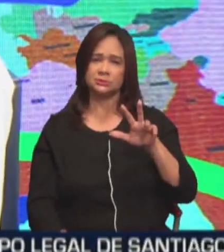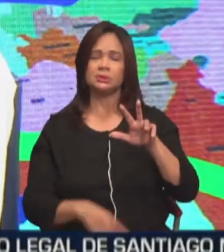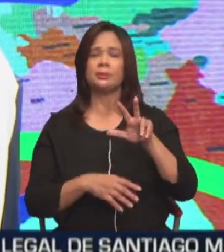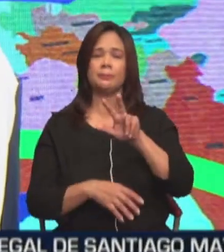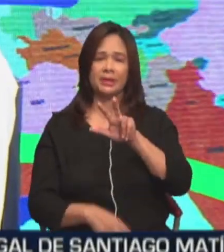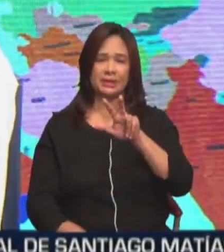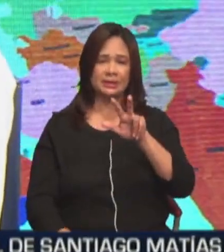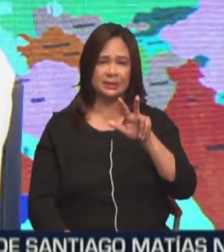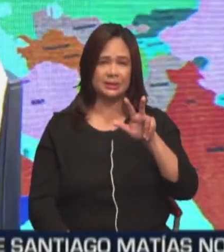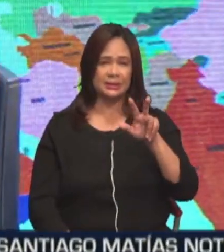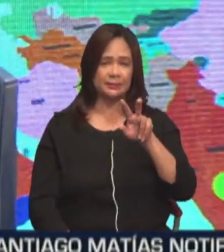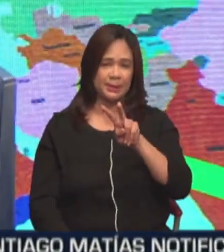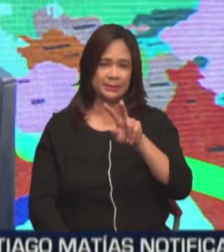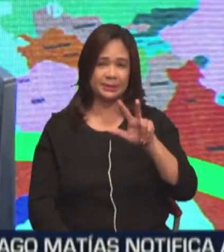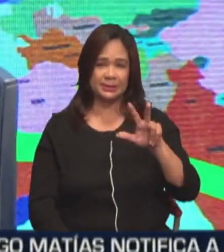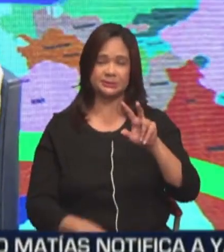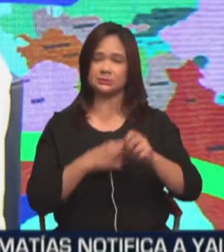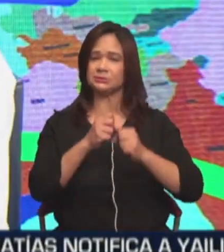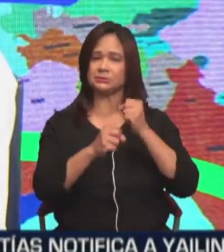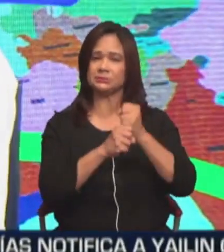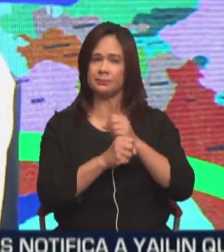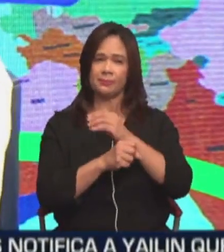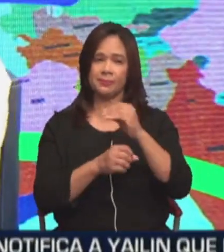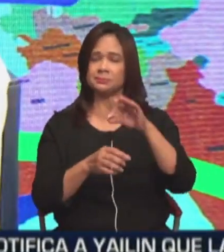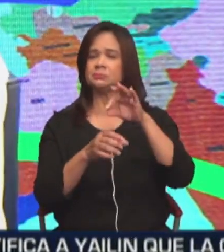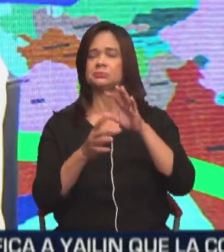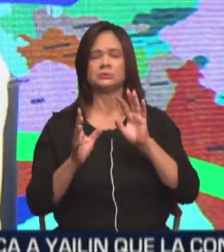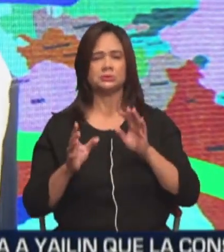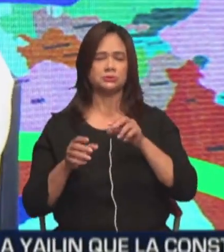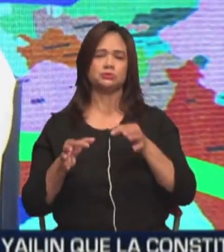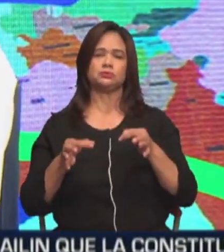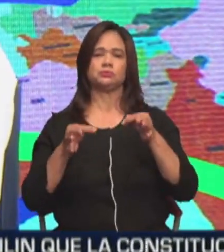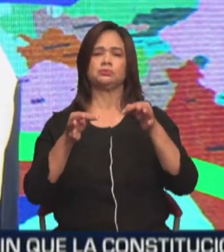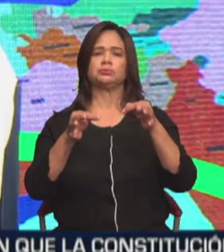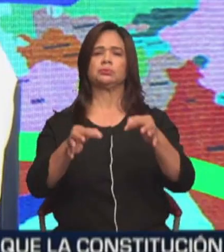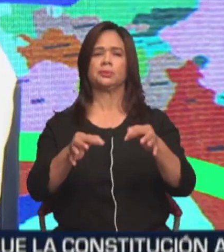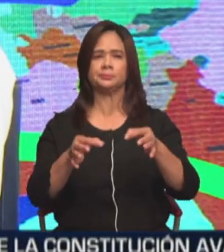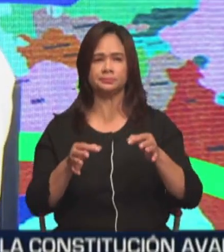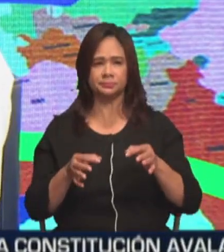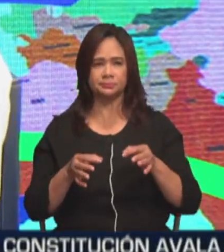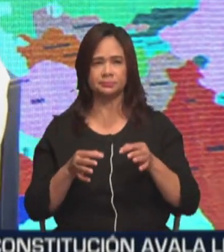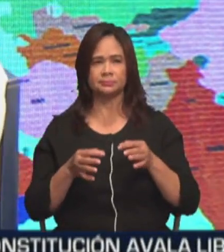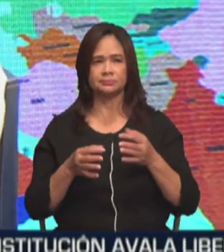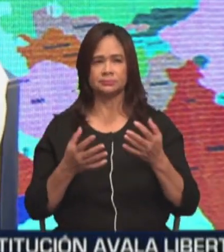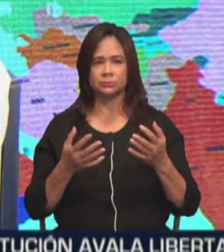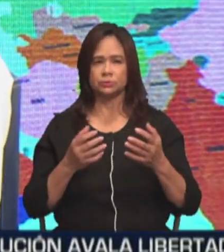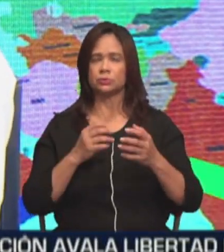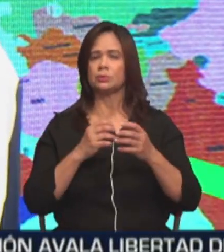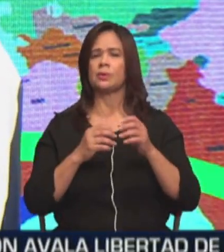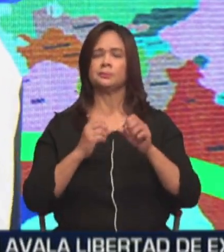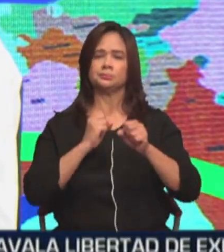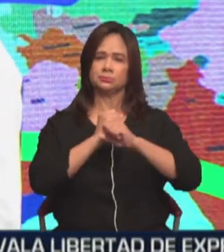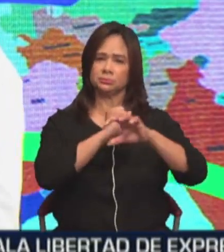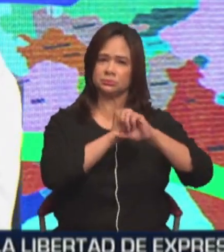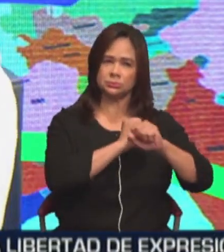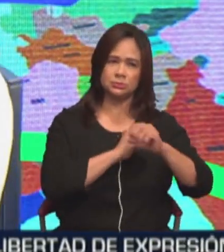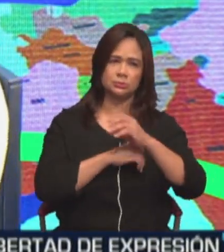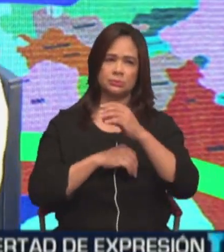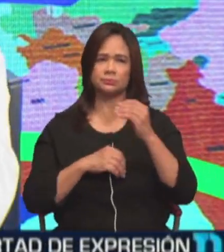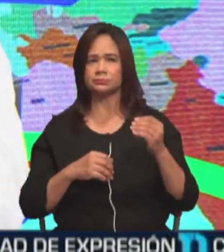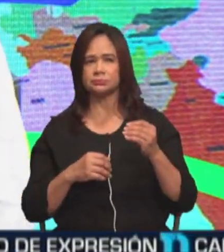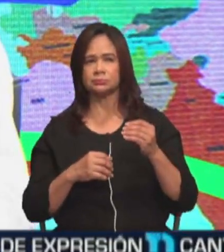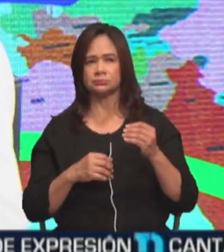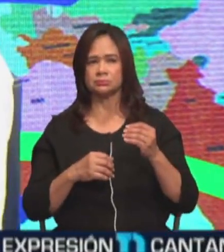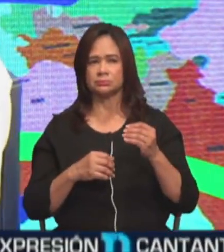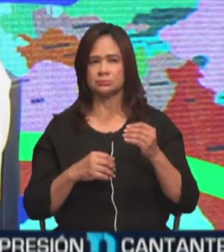tocado varias elecciones. Entonces, tengo que rodarme. No porque pase nada, pero no hay campaña de publicidad que aguante la